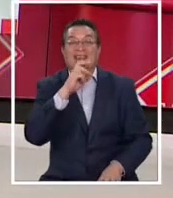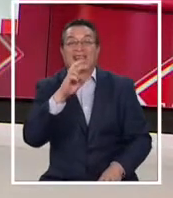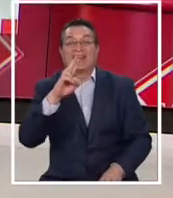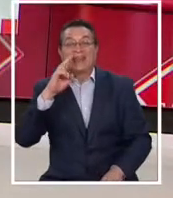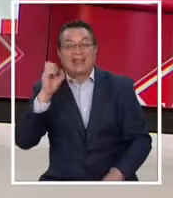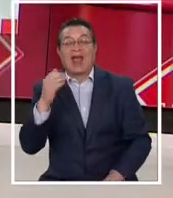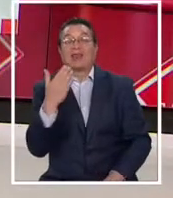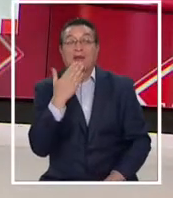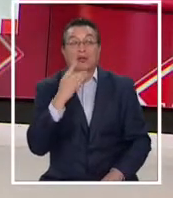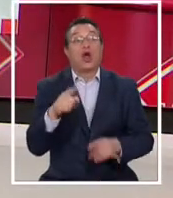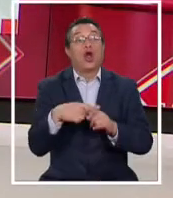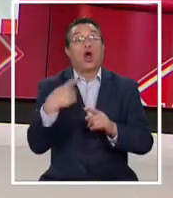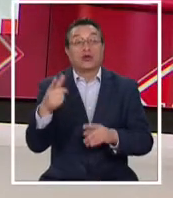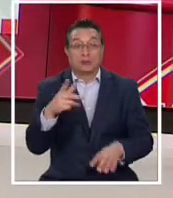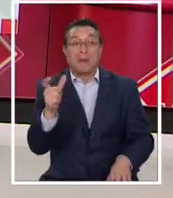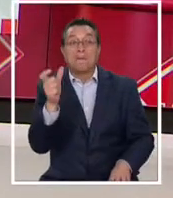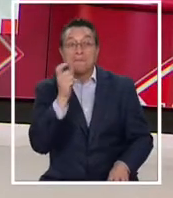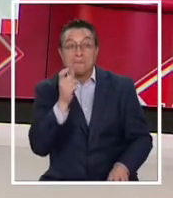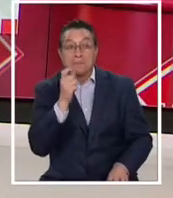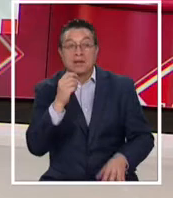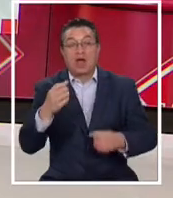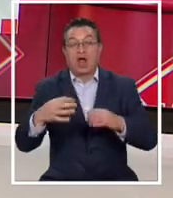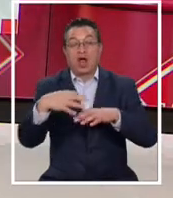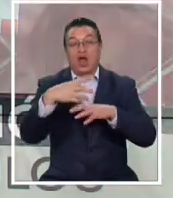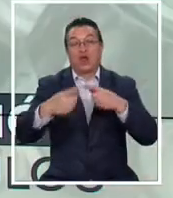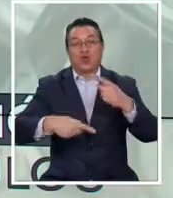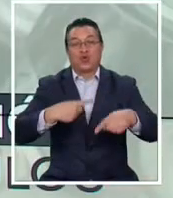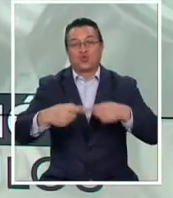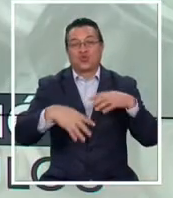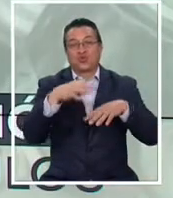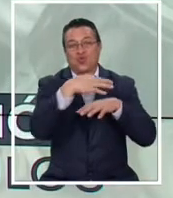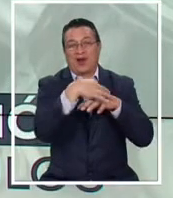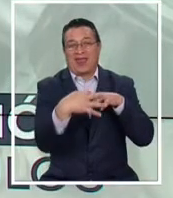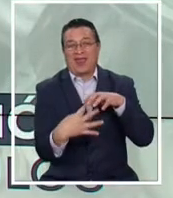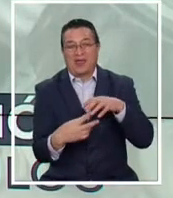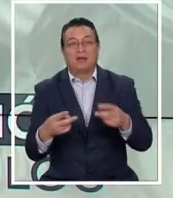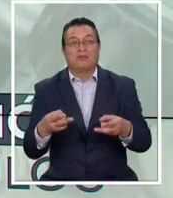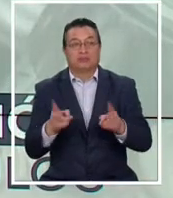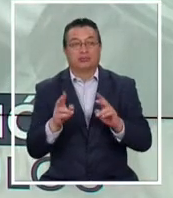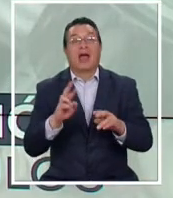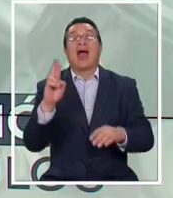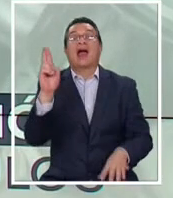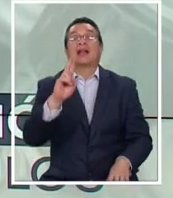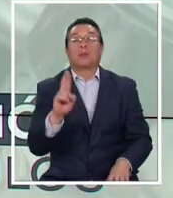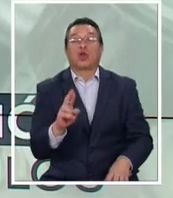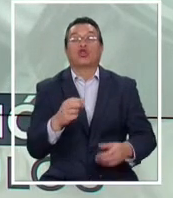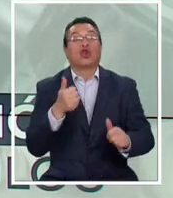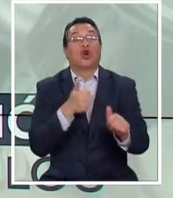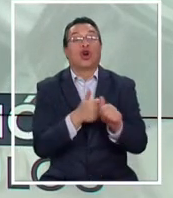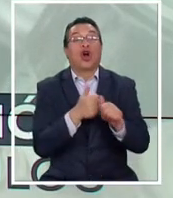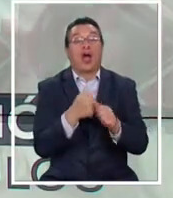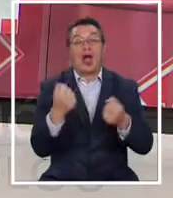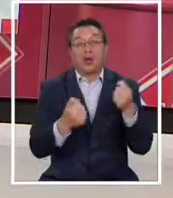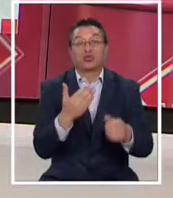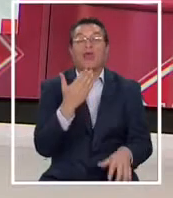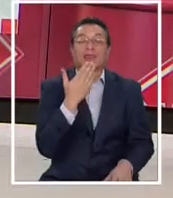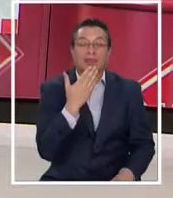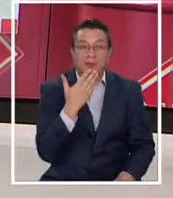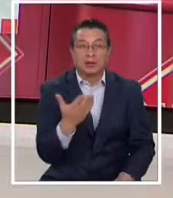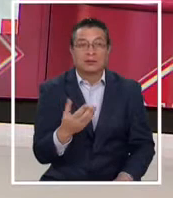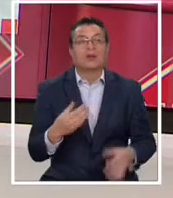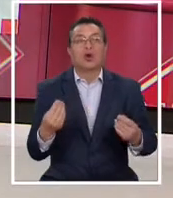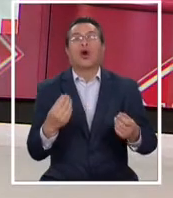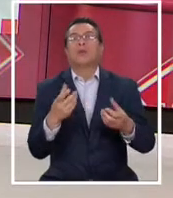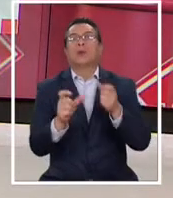artículos como pilas, neumáticos, todo lo que se requiere de repuestos para los automóviles. ¿Cómo reaccionó la